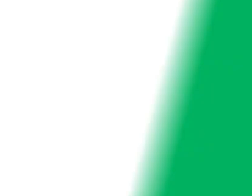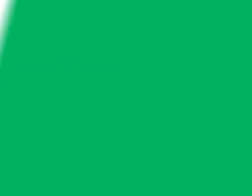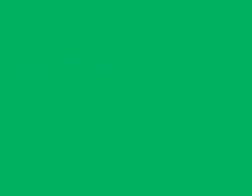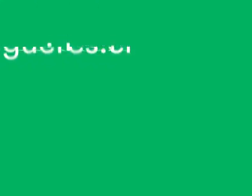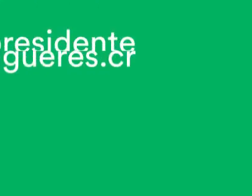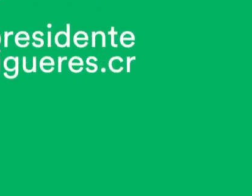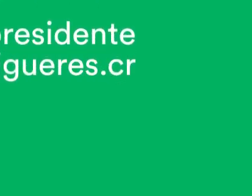¡Gracias! ¡Gracias! ¡Gracias!